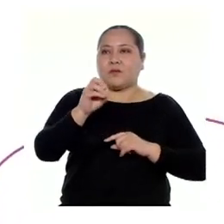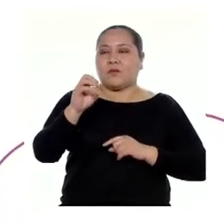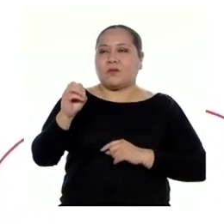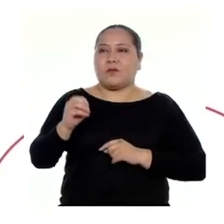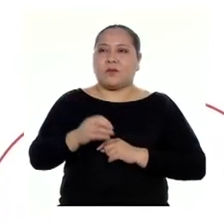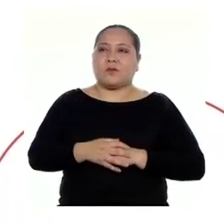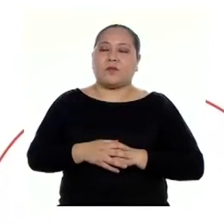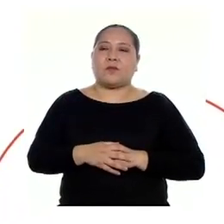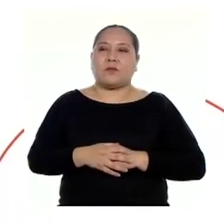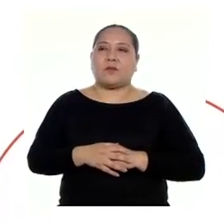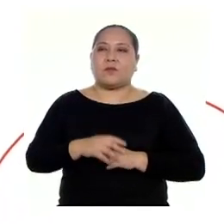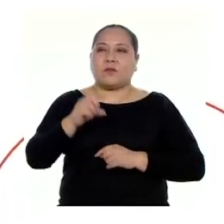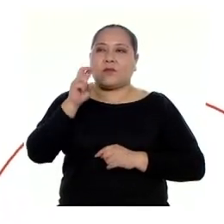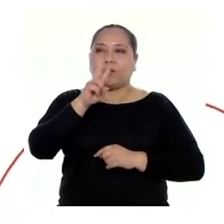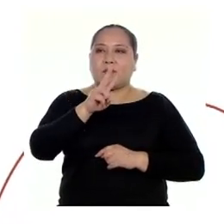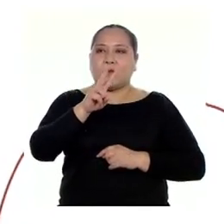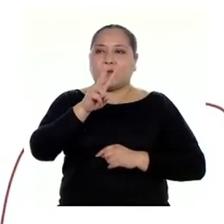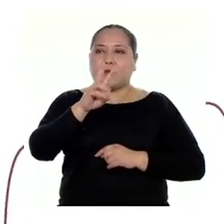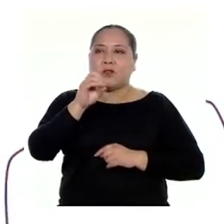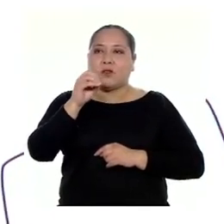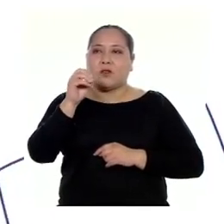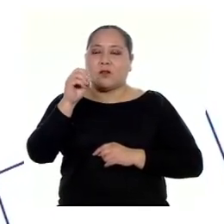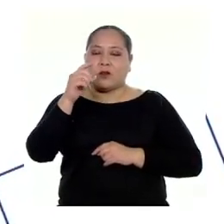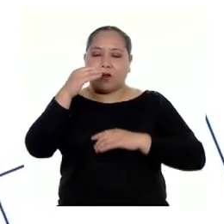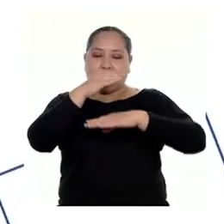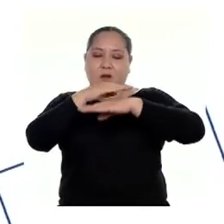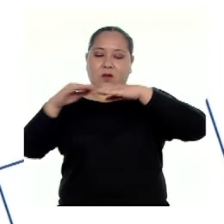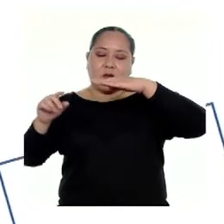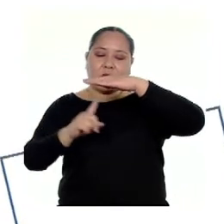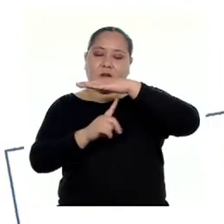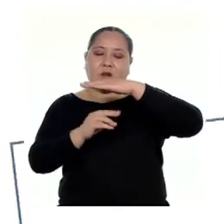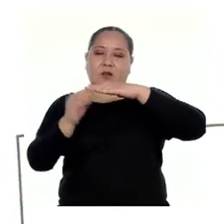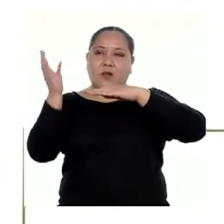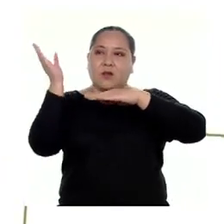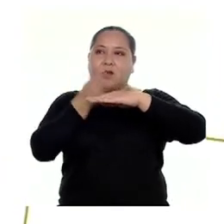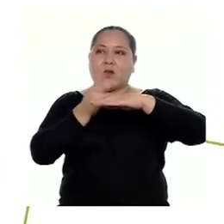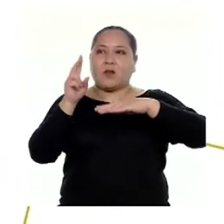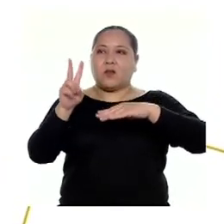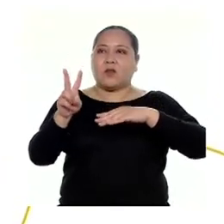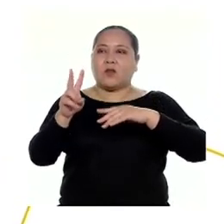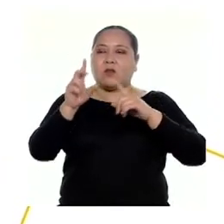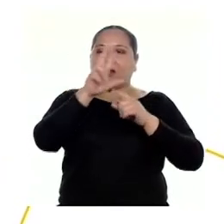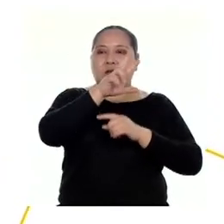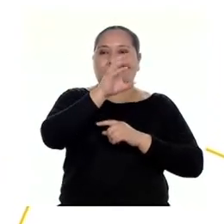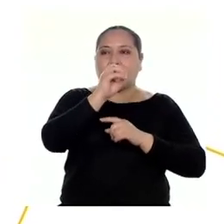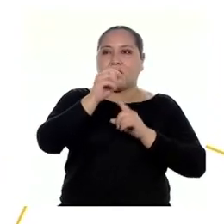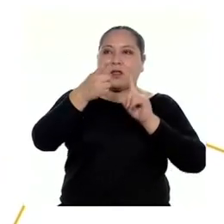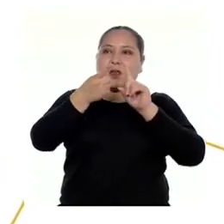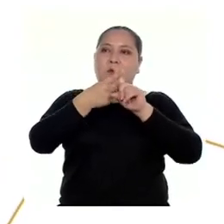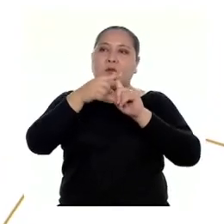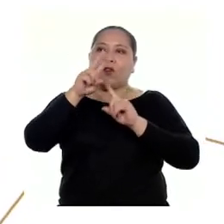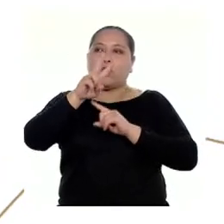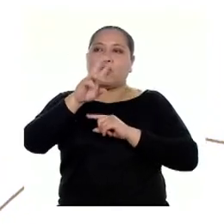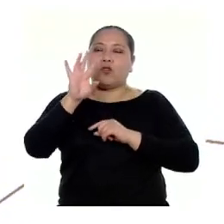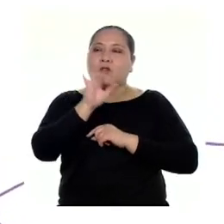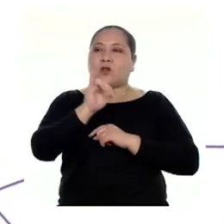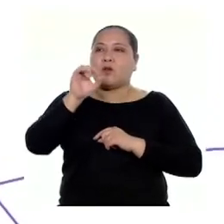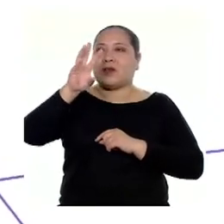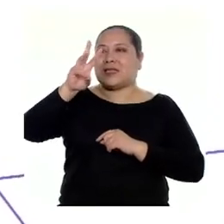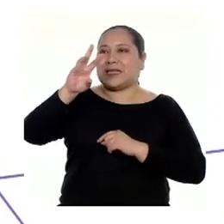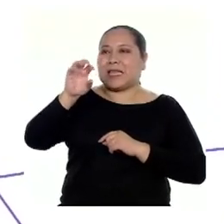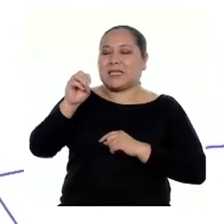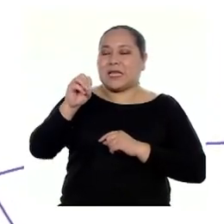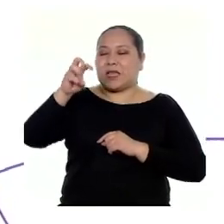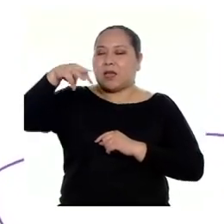200 entre 100 es 2 y esto multiplicado por 30 es 60, que sería nuestra área de